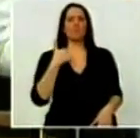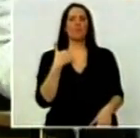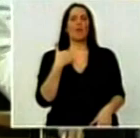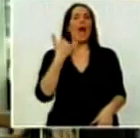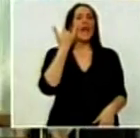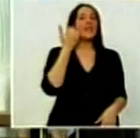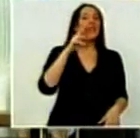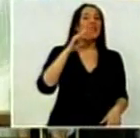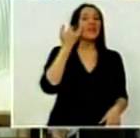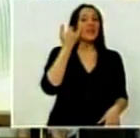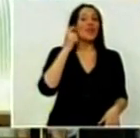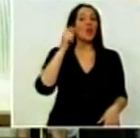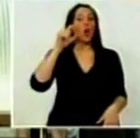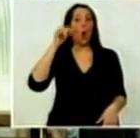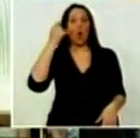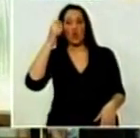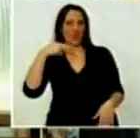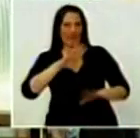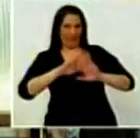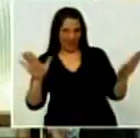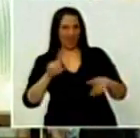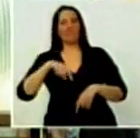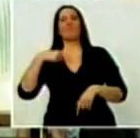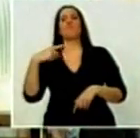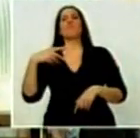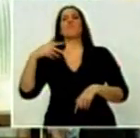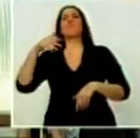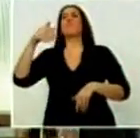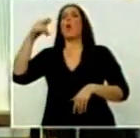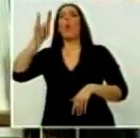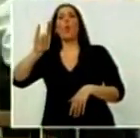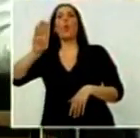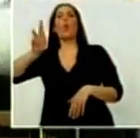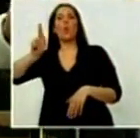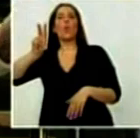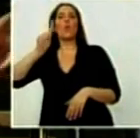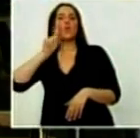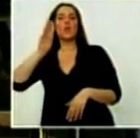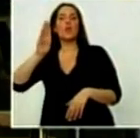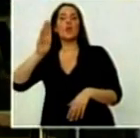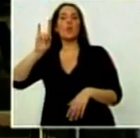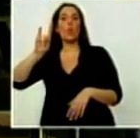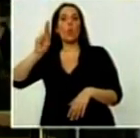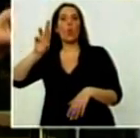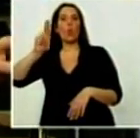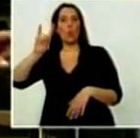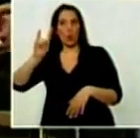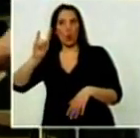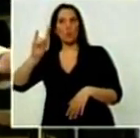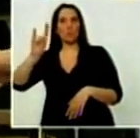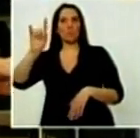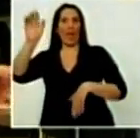Uriburu al año siguiente llama a elecciones en la provincia de Buenos Aires pensando que iban a ganar los